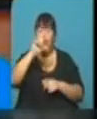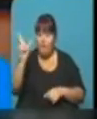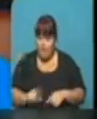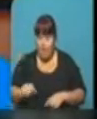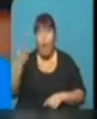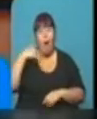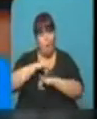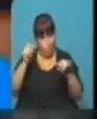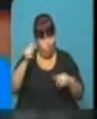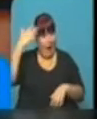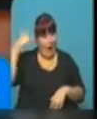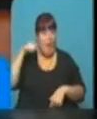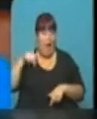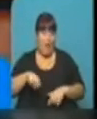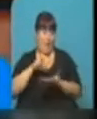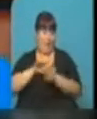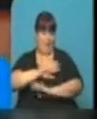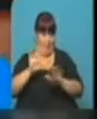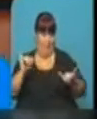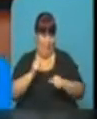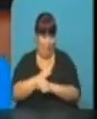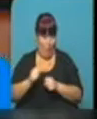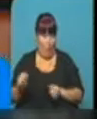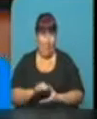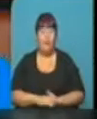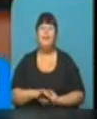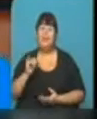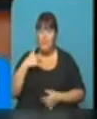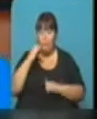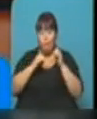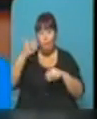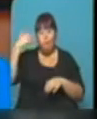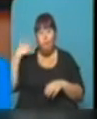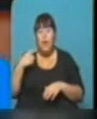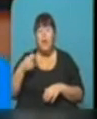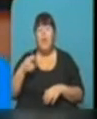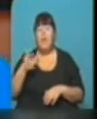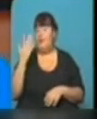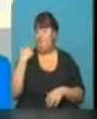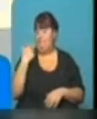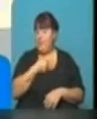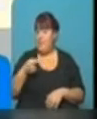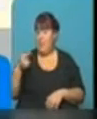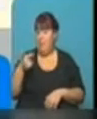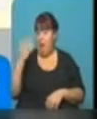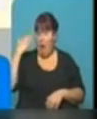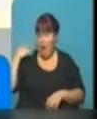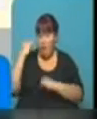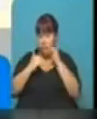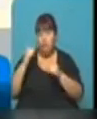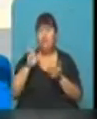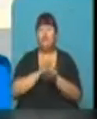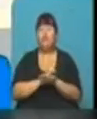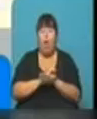Lo habías adelantado al tema y ya es noticia. Sí, lo habíamos adelantado hace unas semanas atrás en el